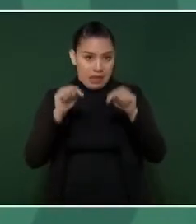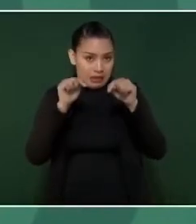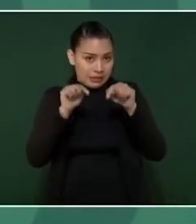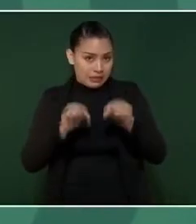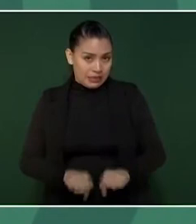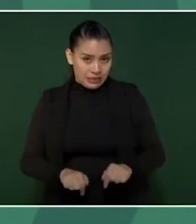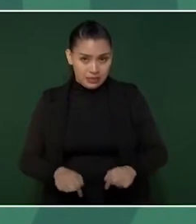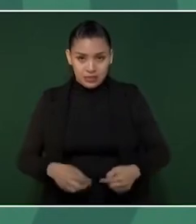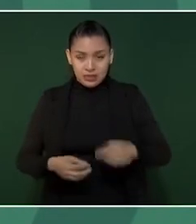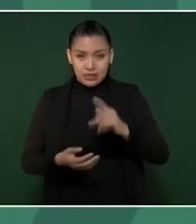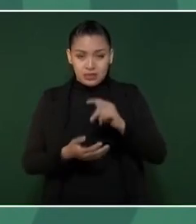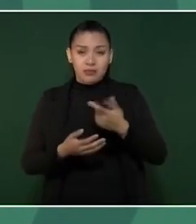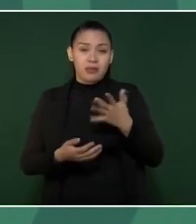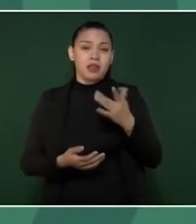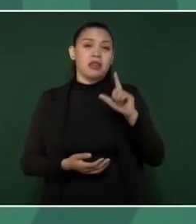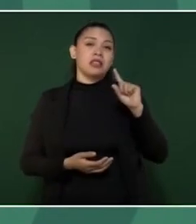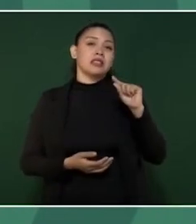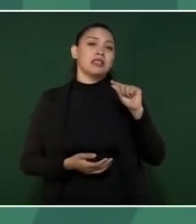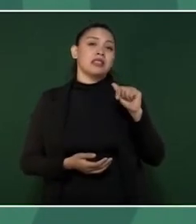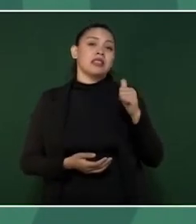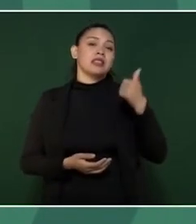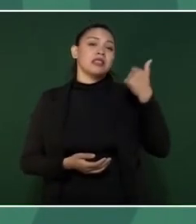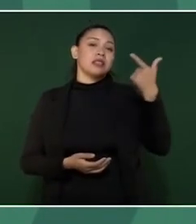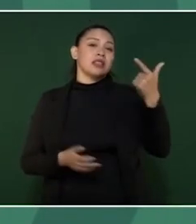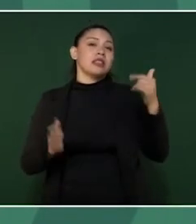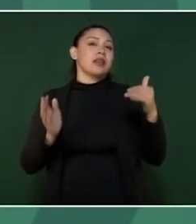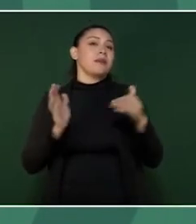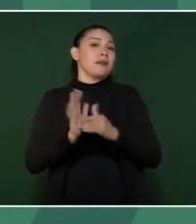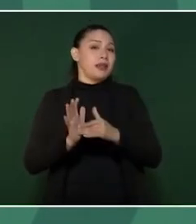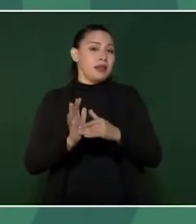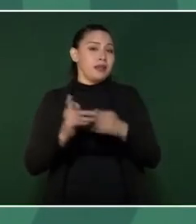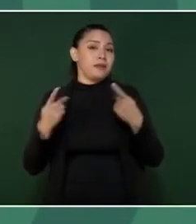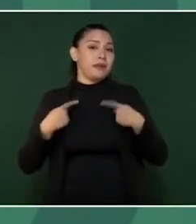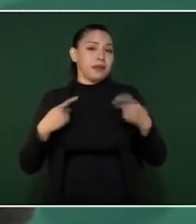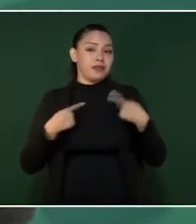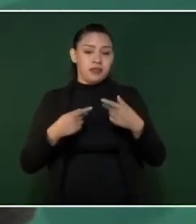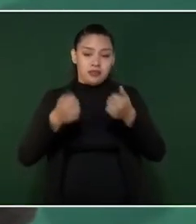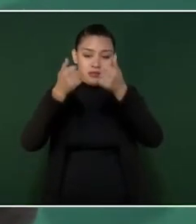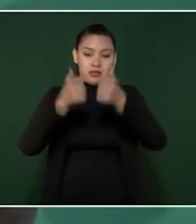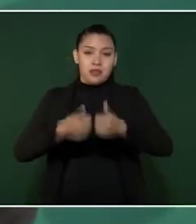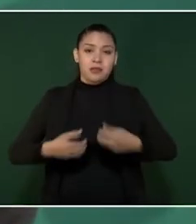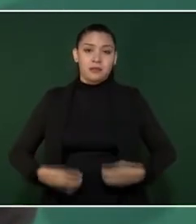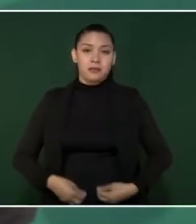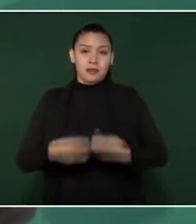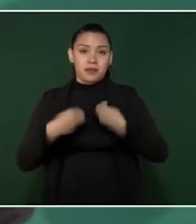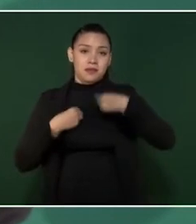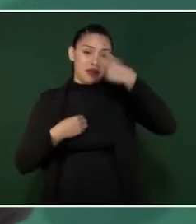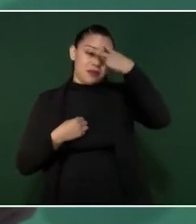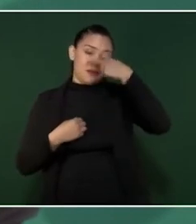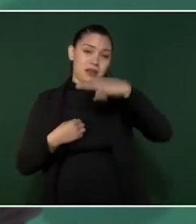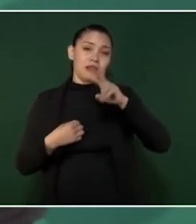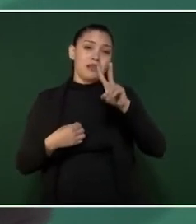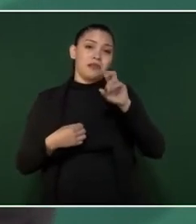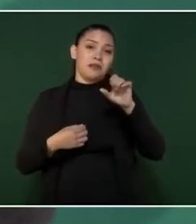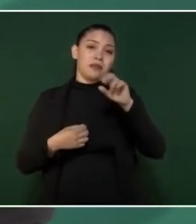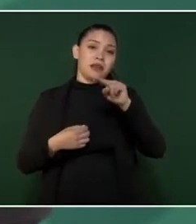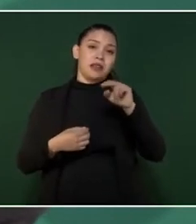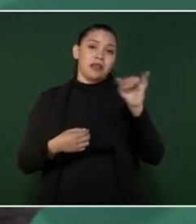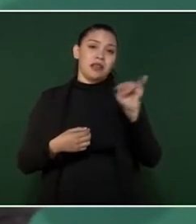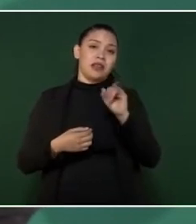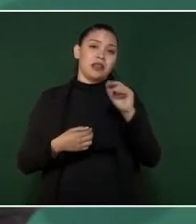residentes, poco más de 77 mil venezolanas y venezolanos, ya viven en México, ya trabajan en México.